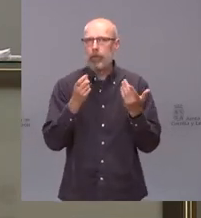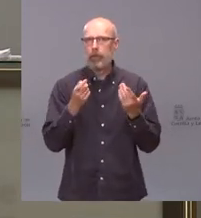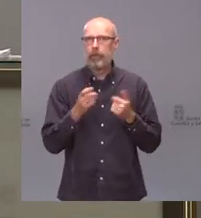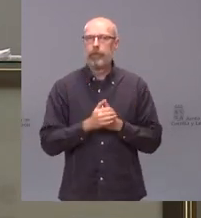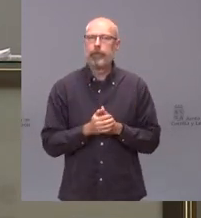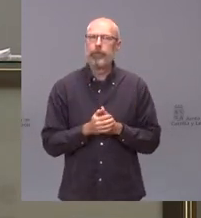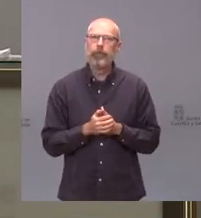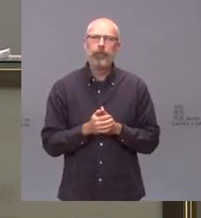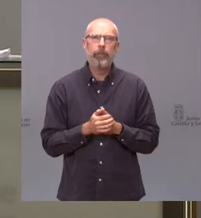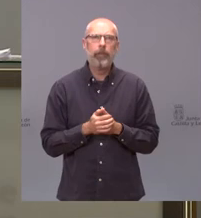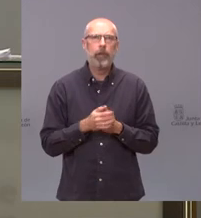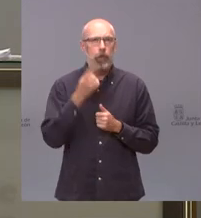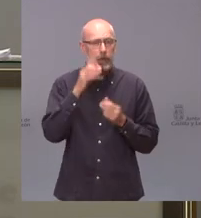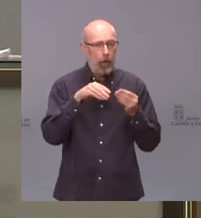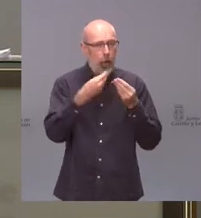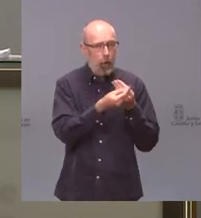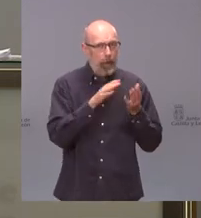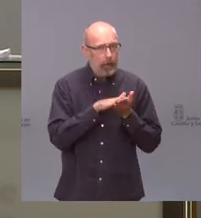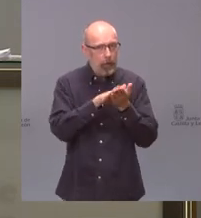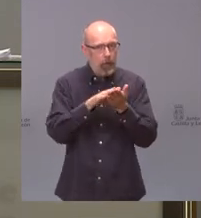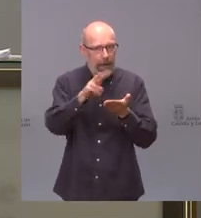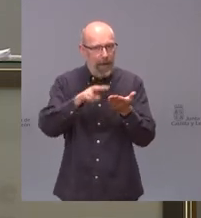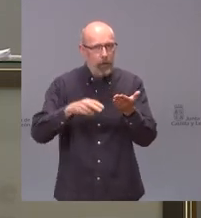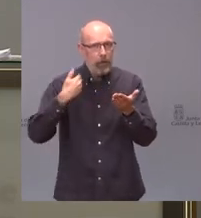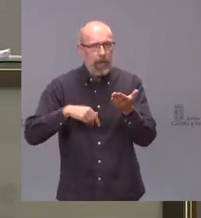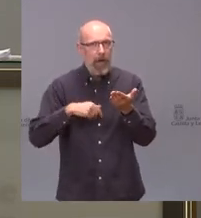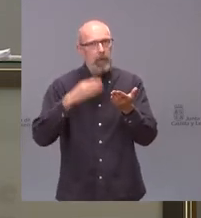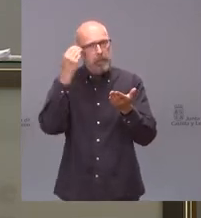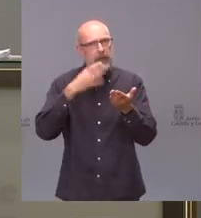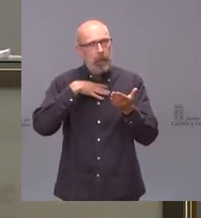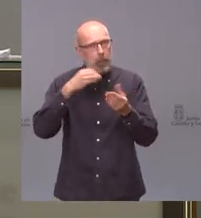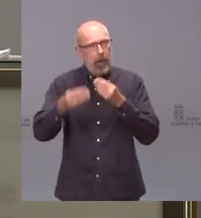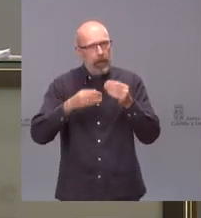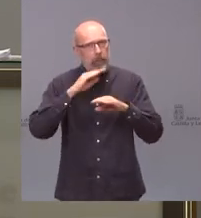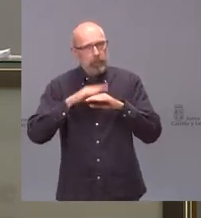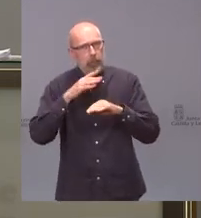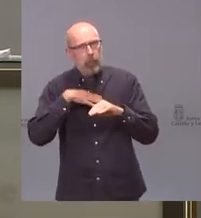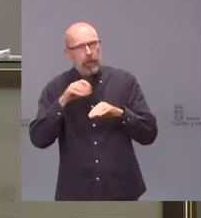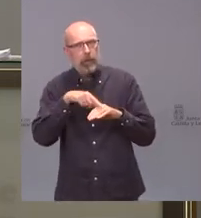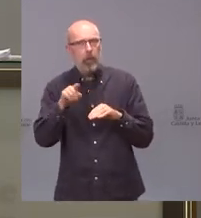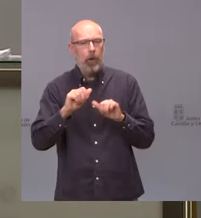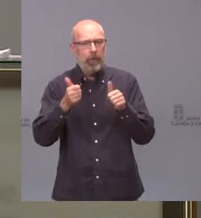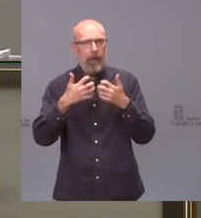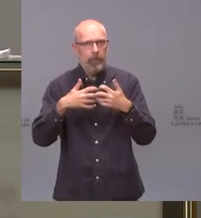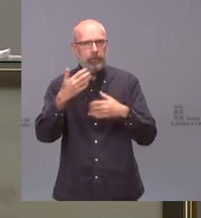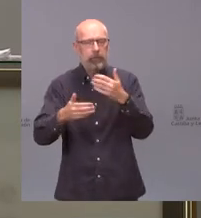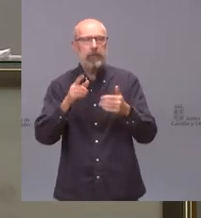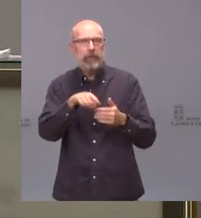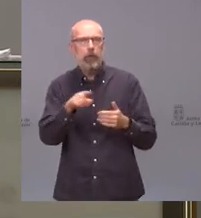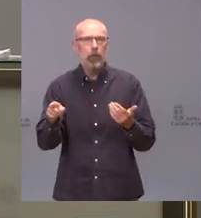festejos yo no sé si ese documento ya se lo han leído si lo ven viable y se podría poner en práctica para